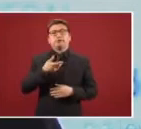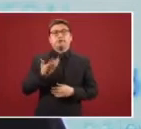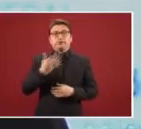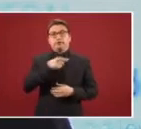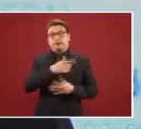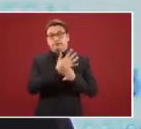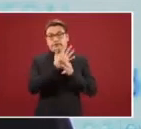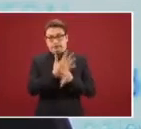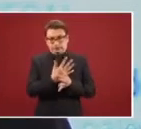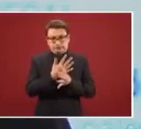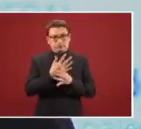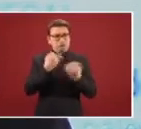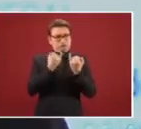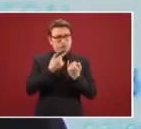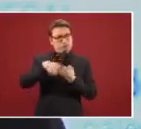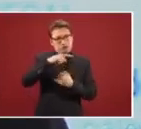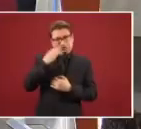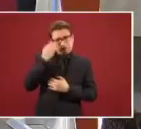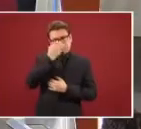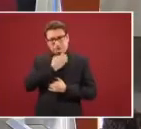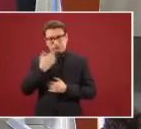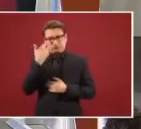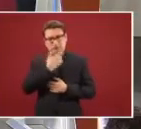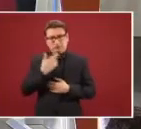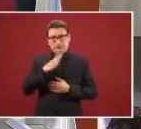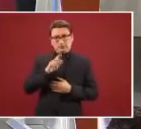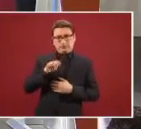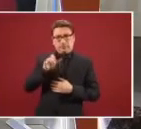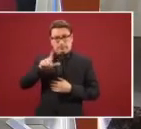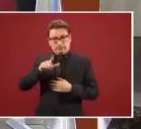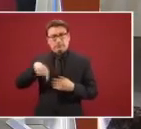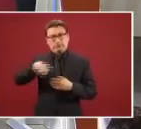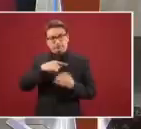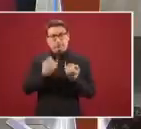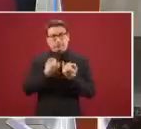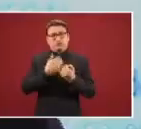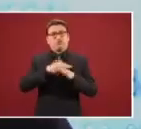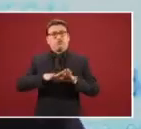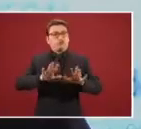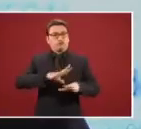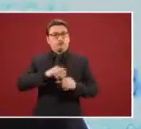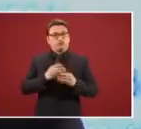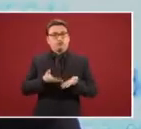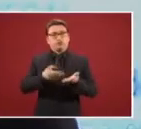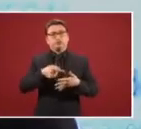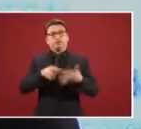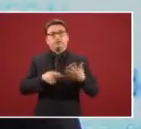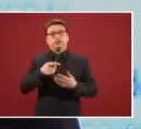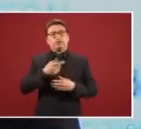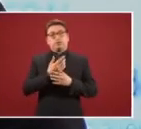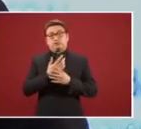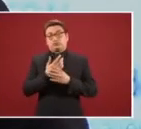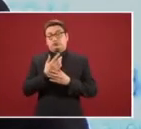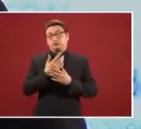comparten el diagnóstico que se hizo por parte de la CEPAL, lo cual es un dato mayor, con lo cual estamos esperando,